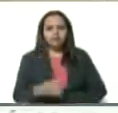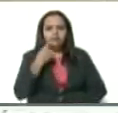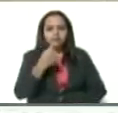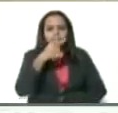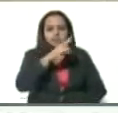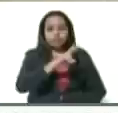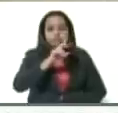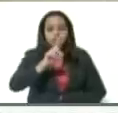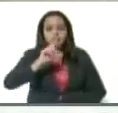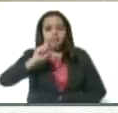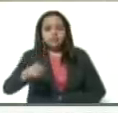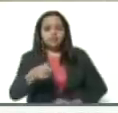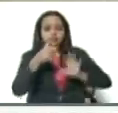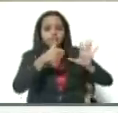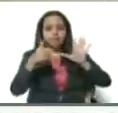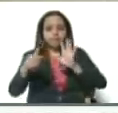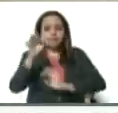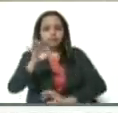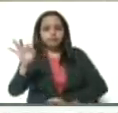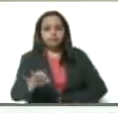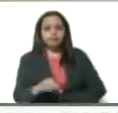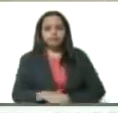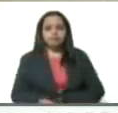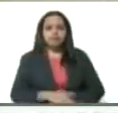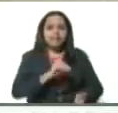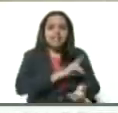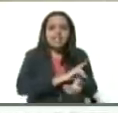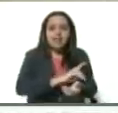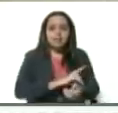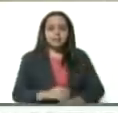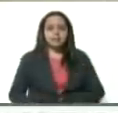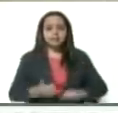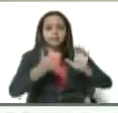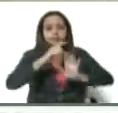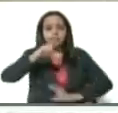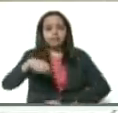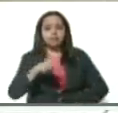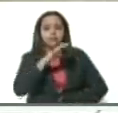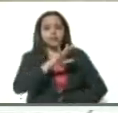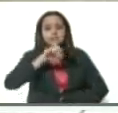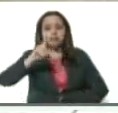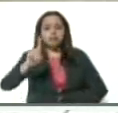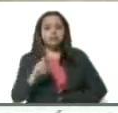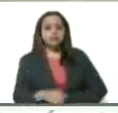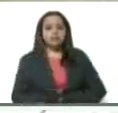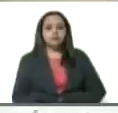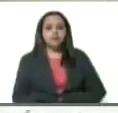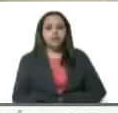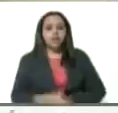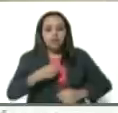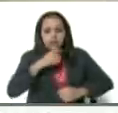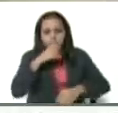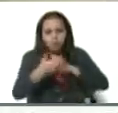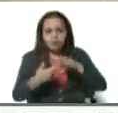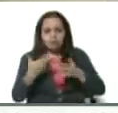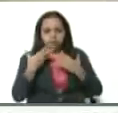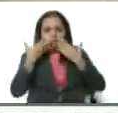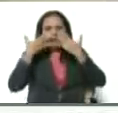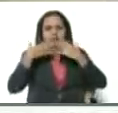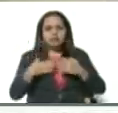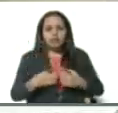.66%, diabetes 6.51%, asma bronquial 5